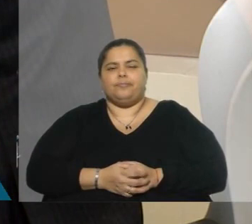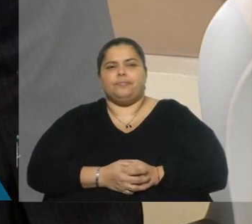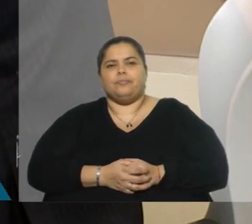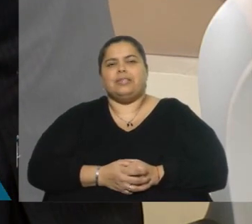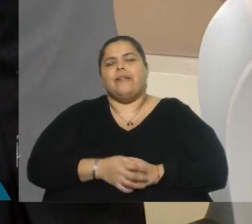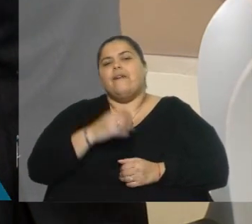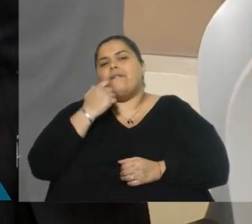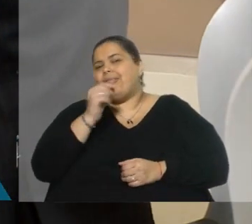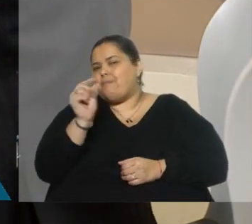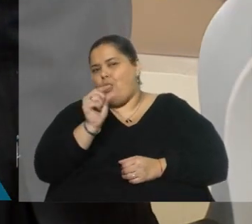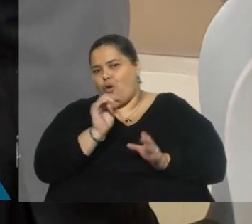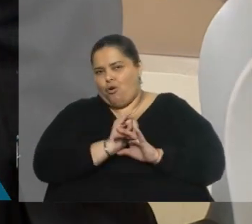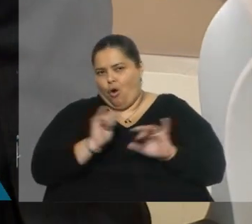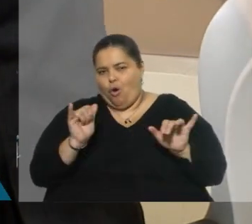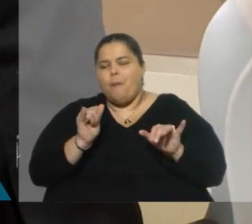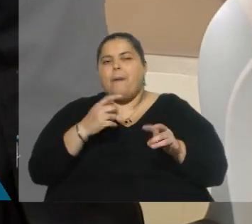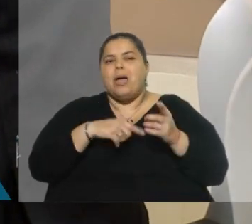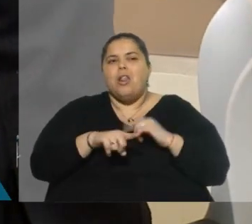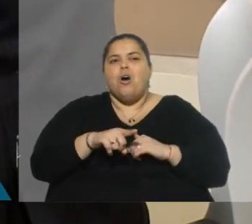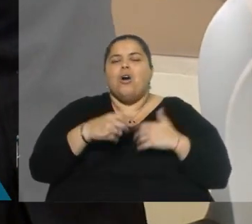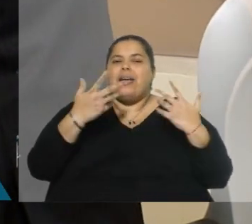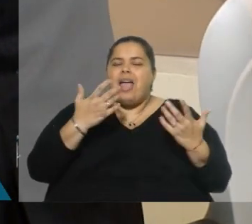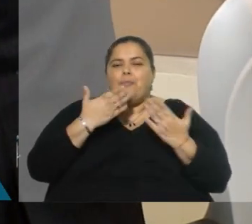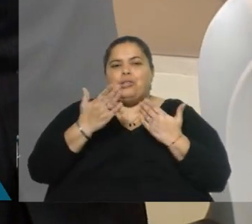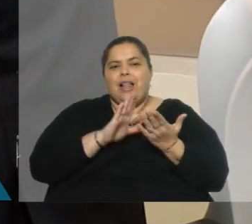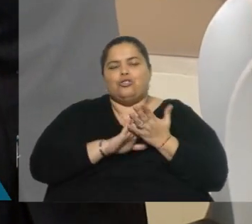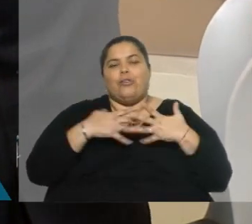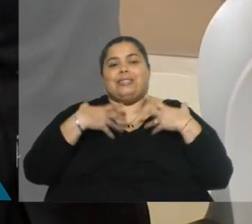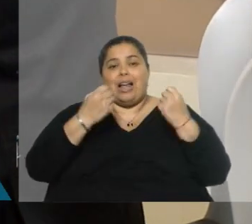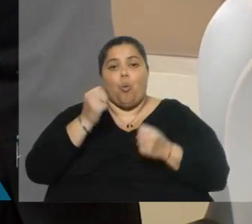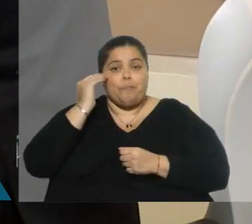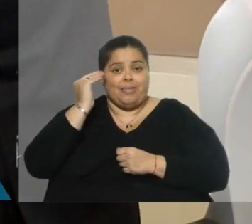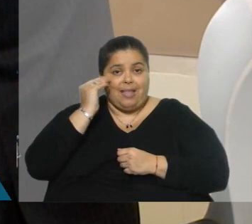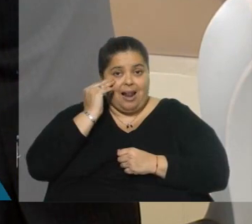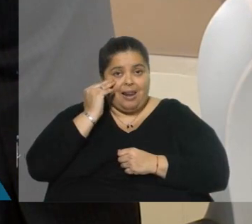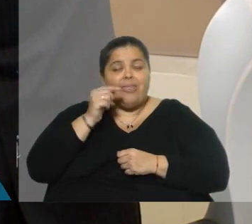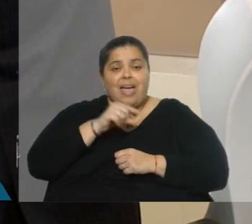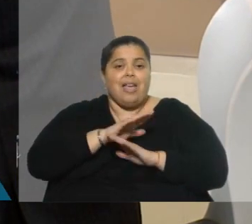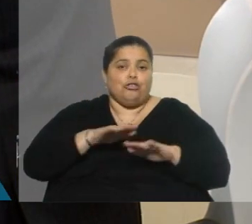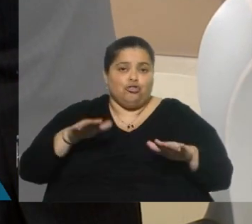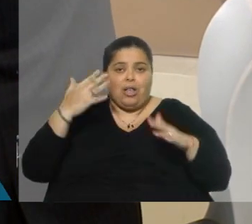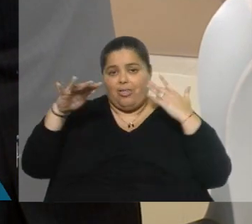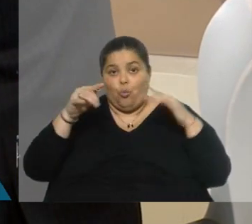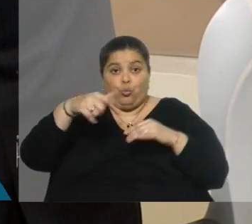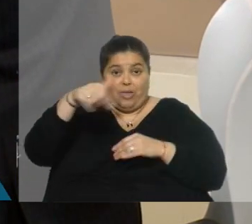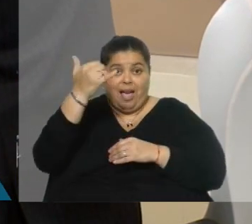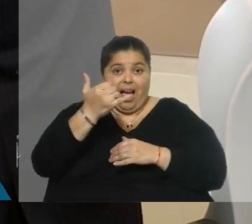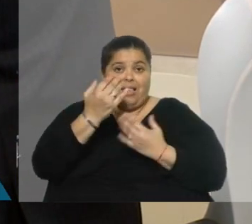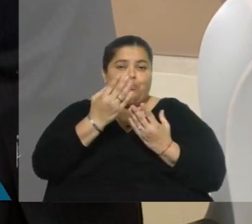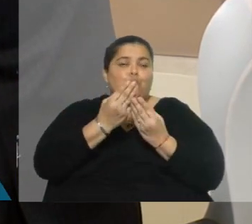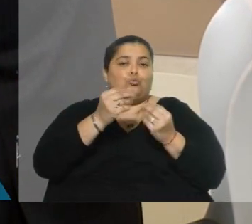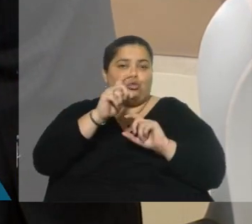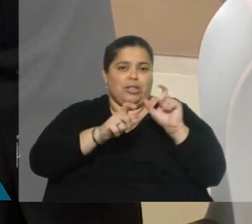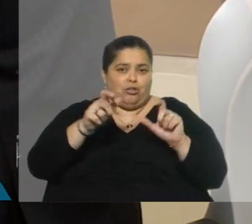no quería dejar de hablar. Primero el tema de salud mental de los chiquilines, porque ustedes tienen muchos internados y quería una